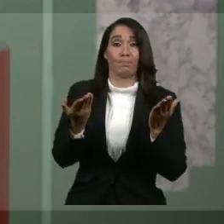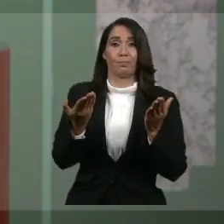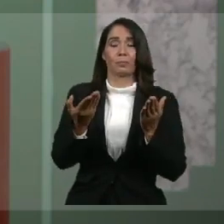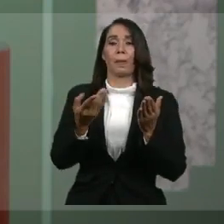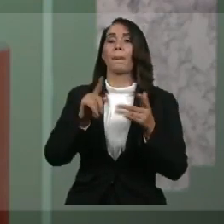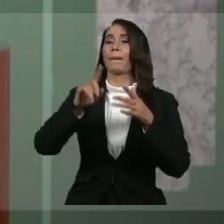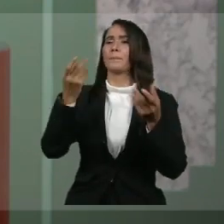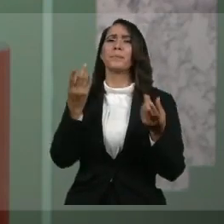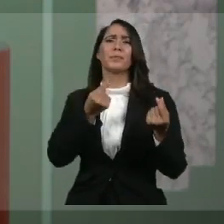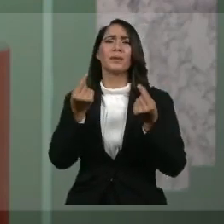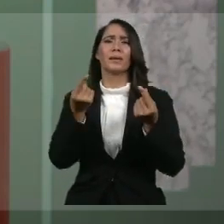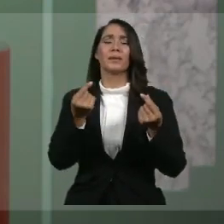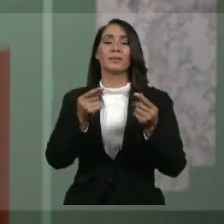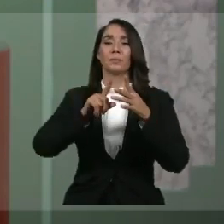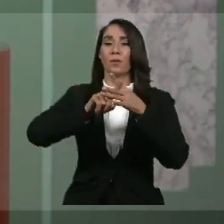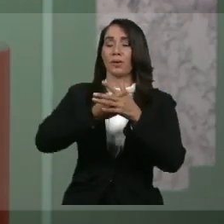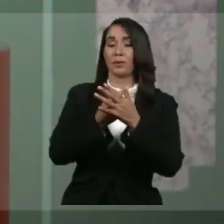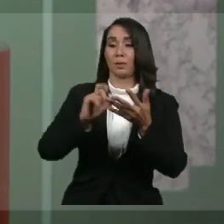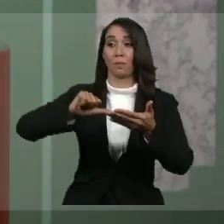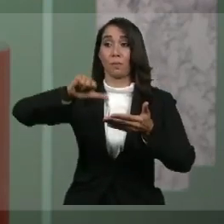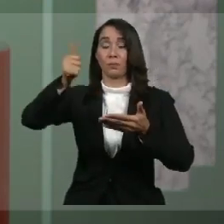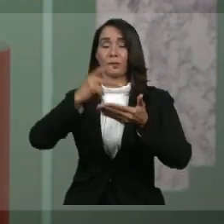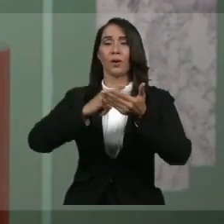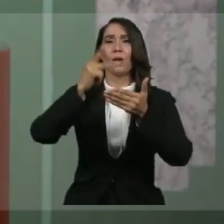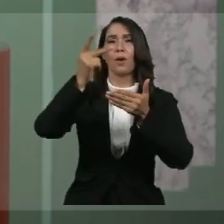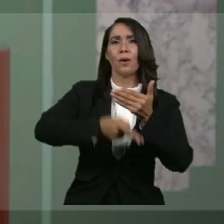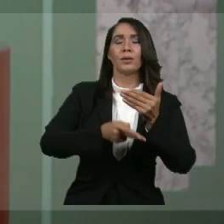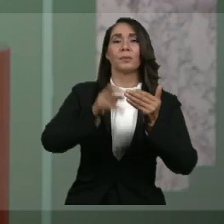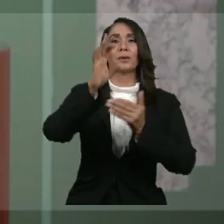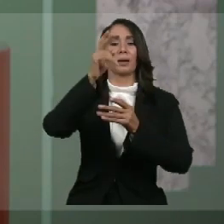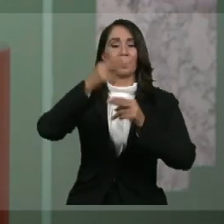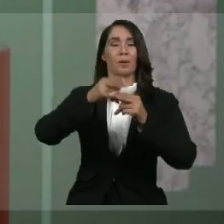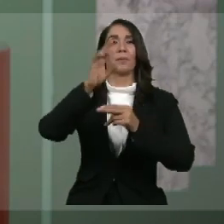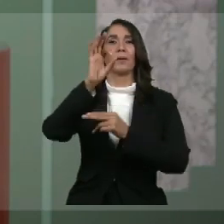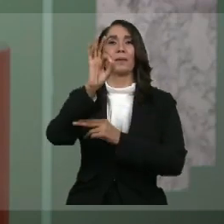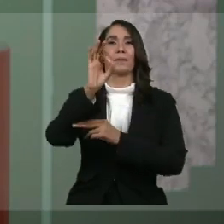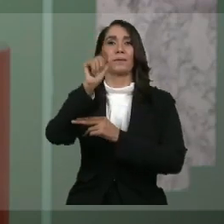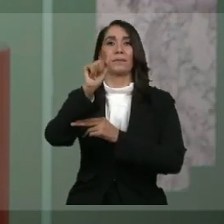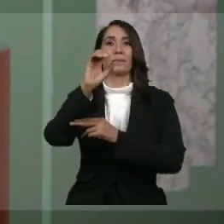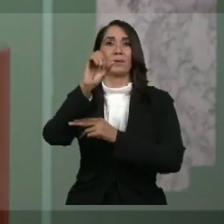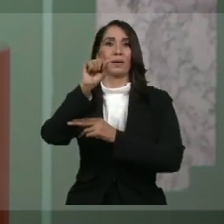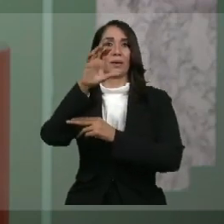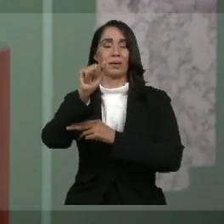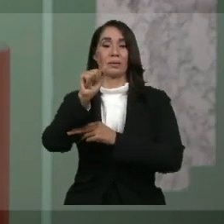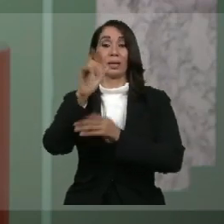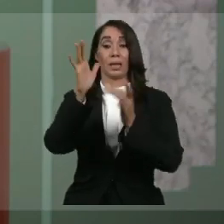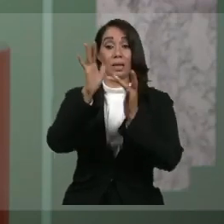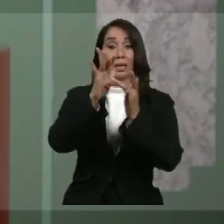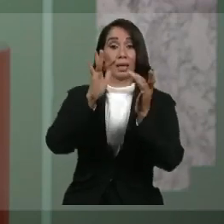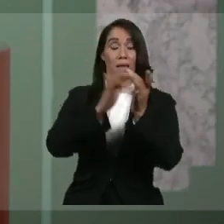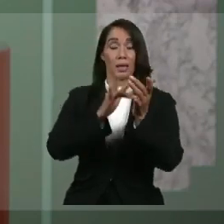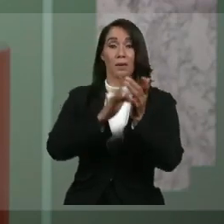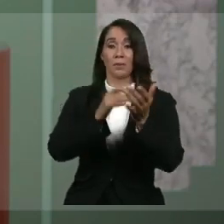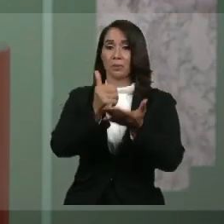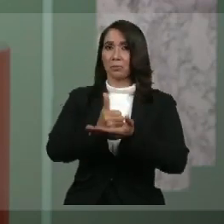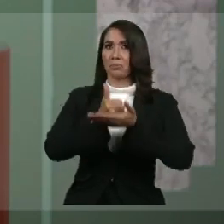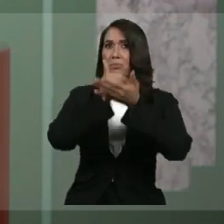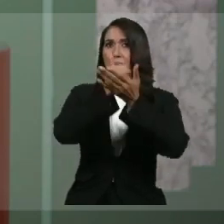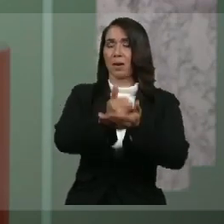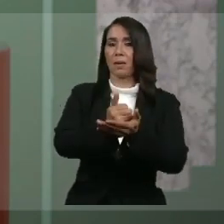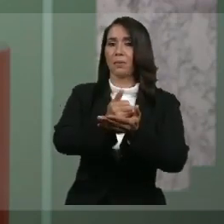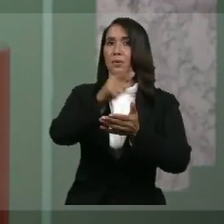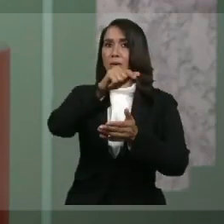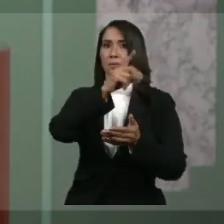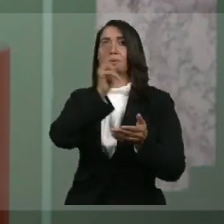Iniciamos el programa FASE, que desde el pasado 8 de abril está cubriendo parte del salario de los empleados del